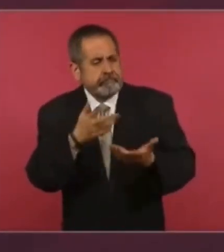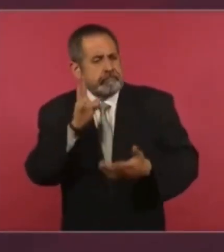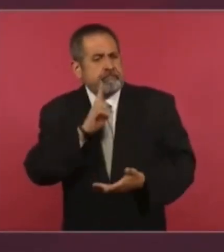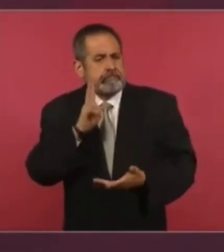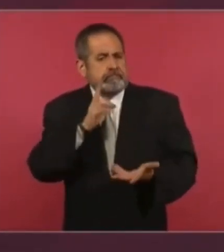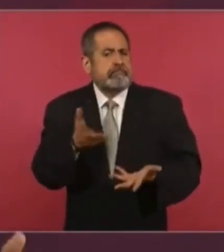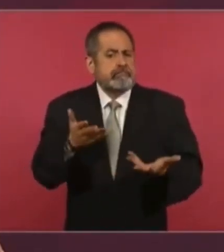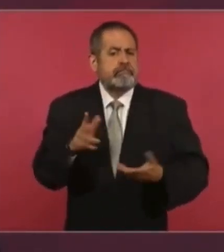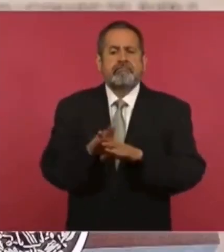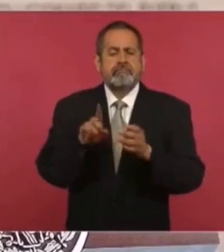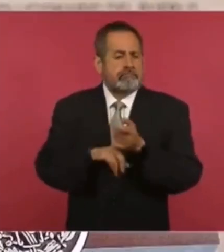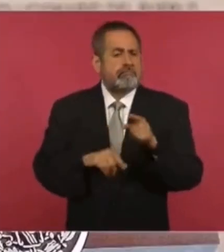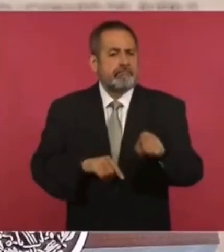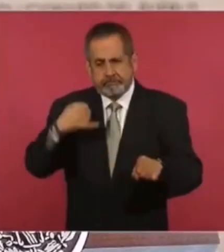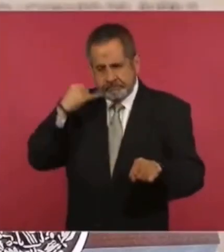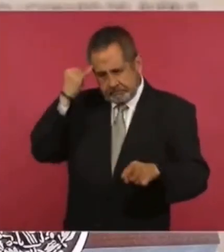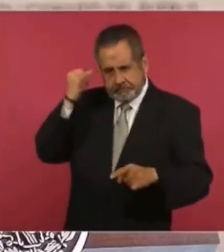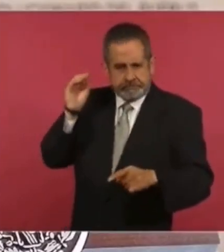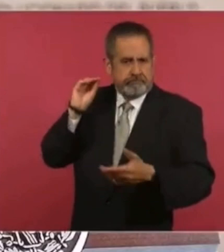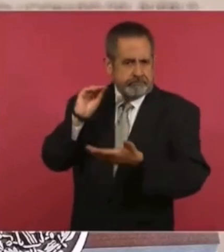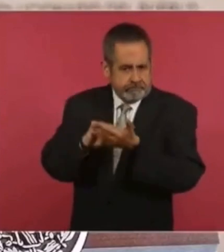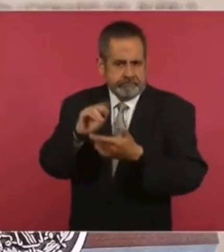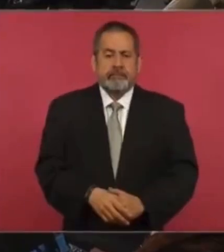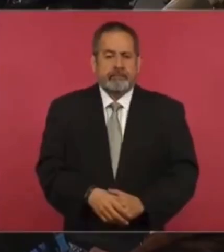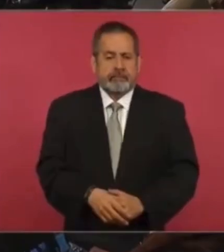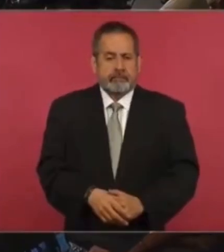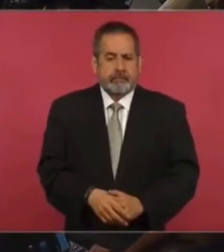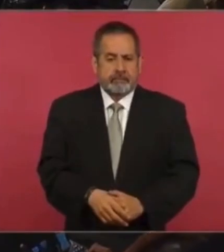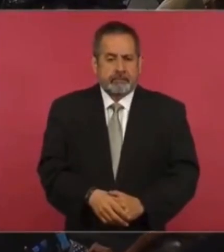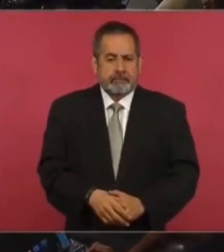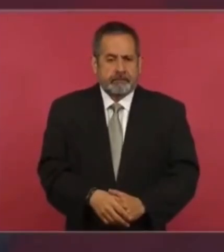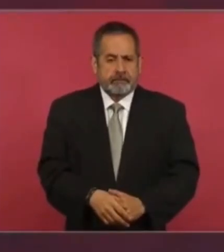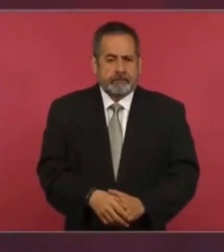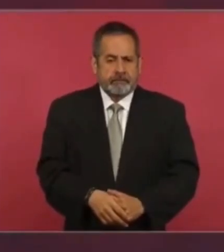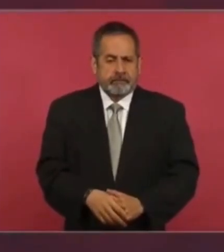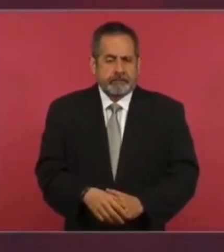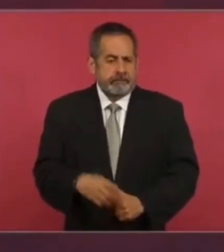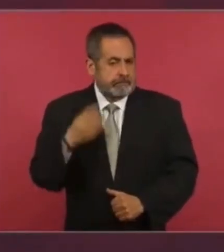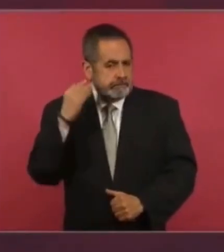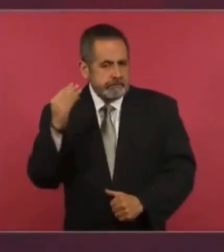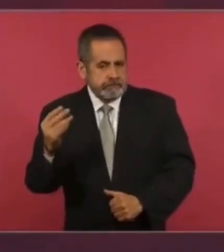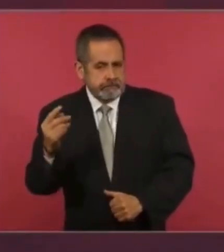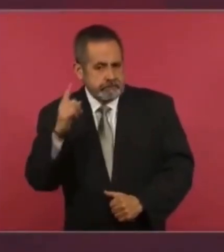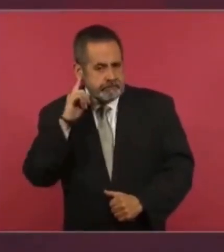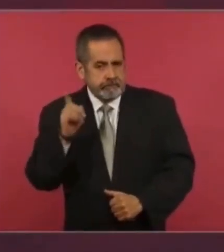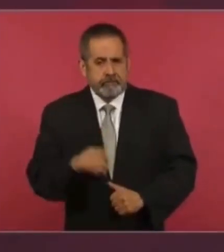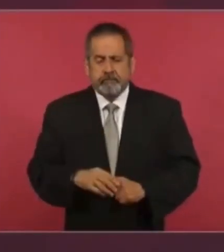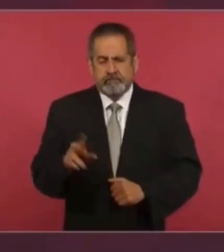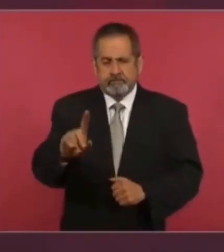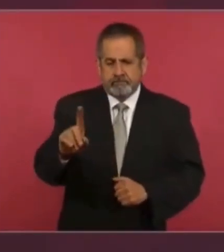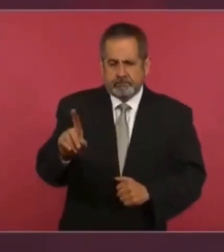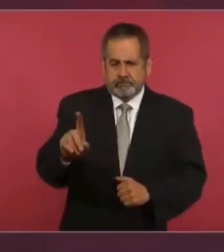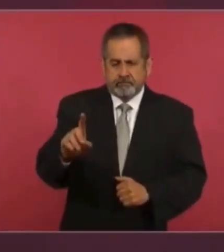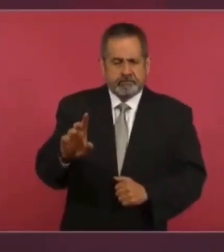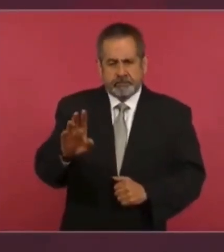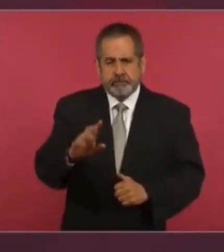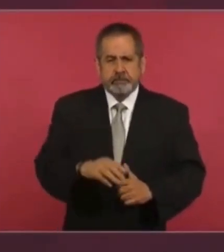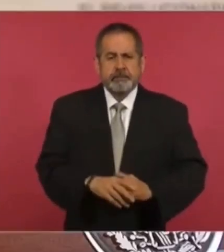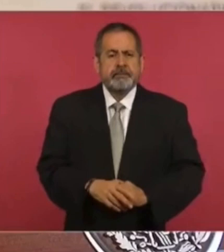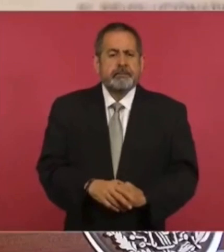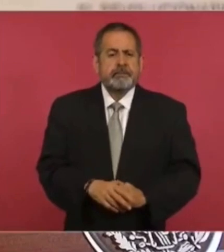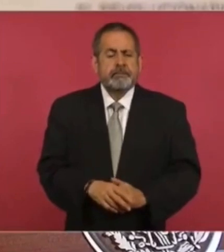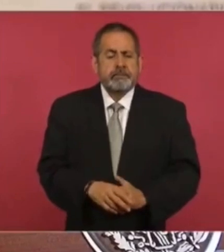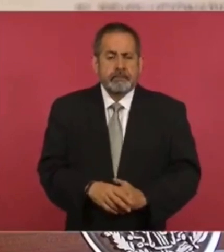cómo vamos en el plan que se está llevando a cabo. No, no, vamos básicamente a la